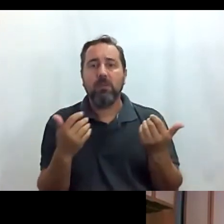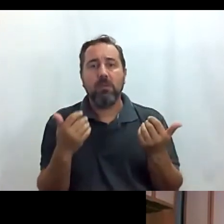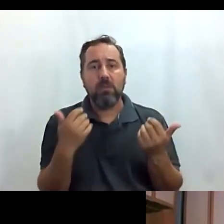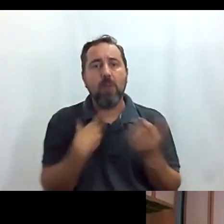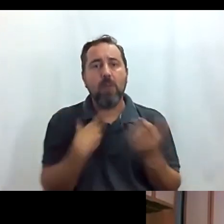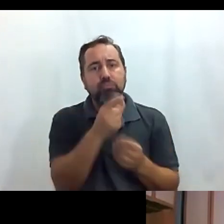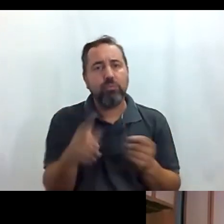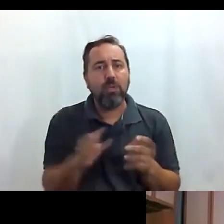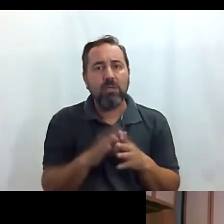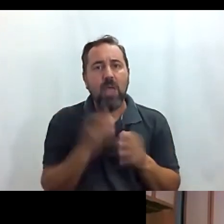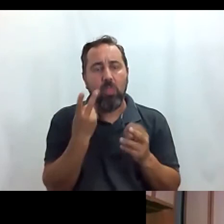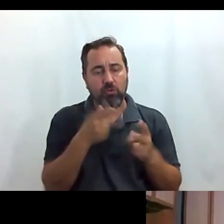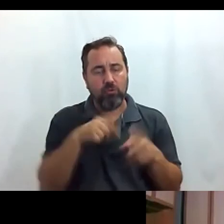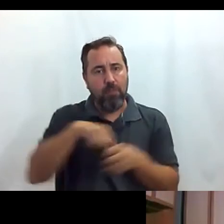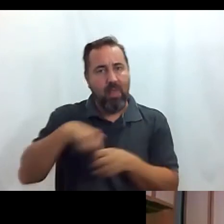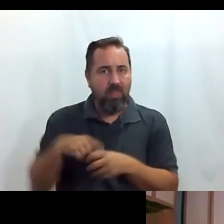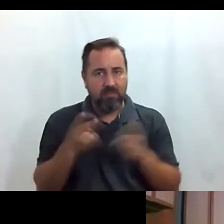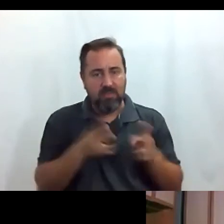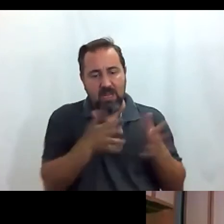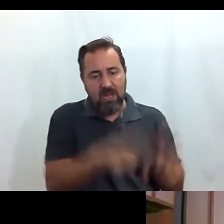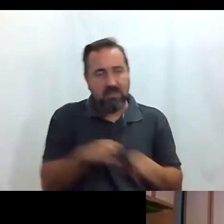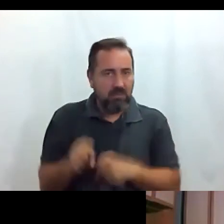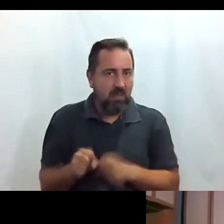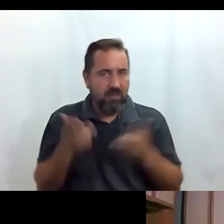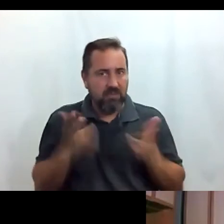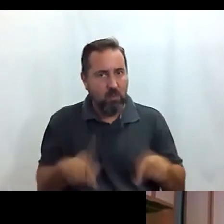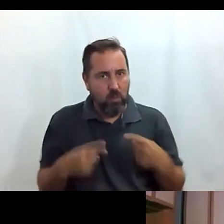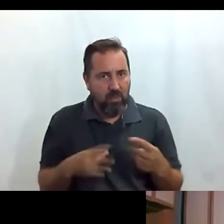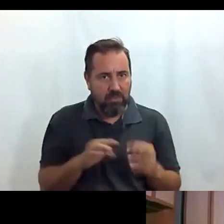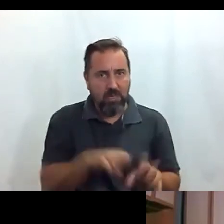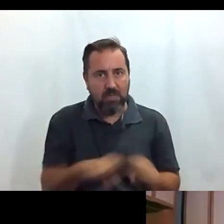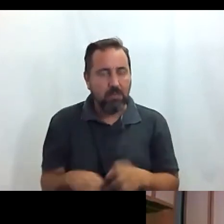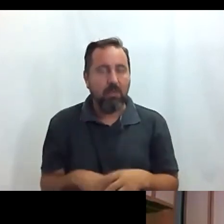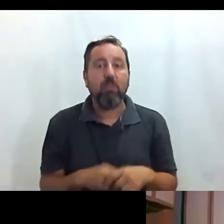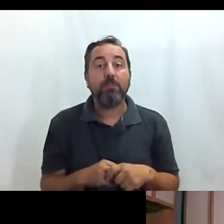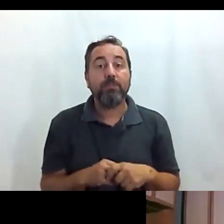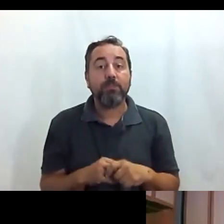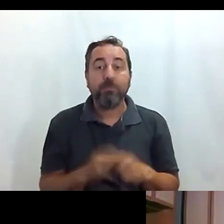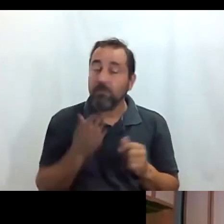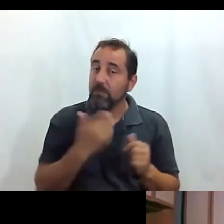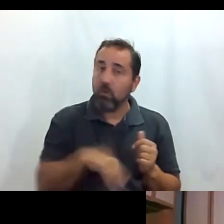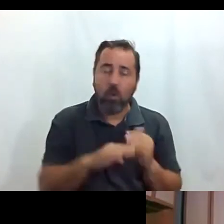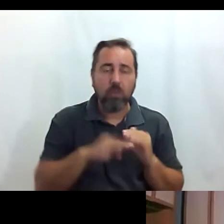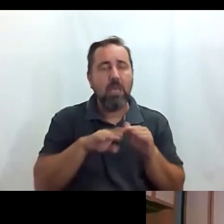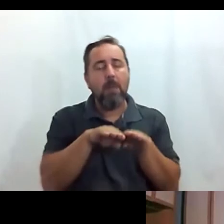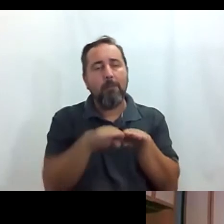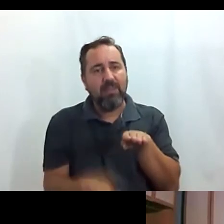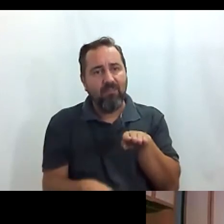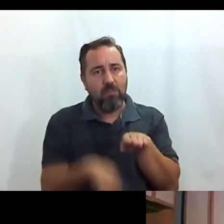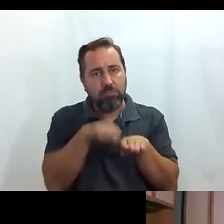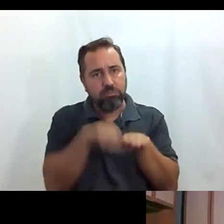de ellos ya con dos sitios reservados para silla de ruedas todos con plataforma y